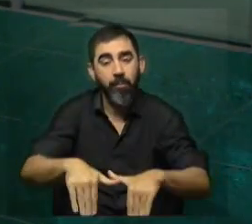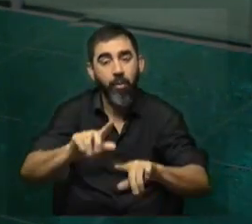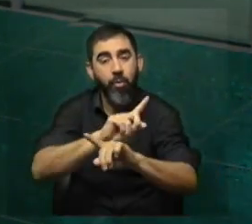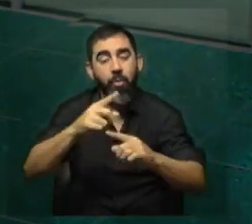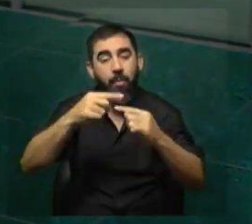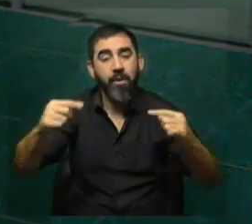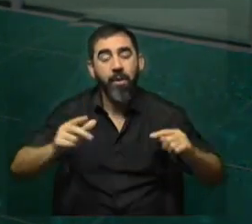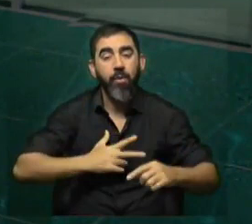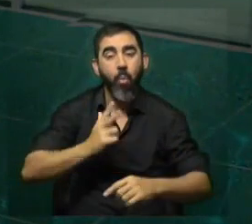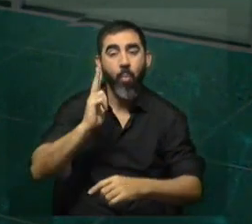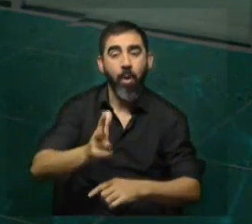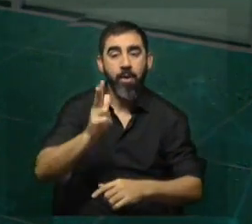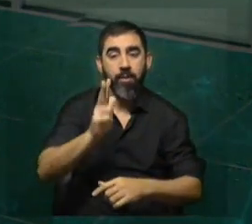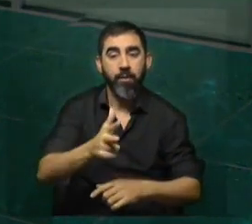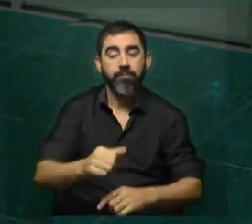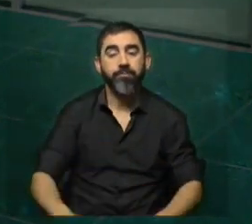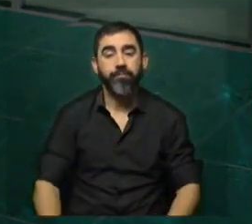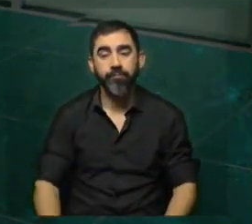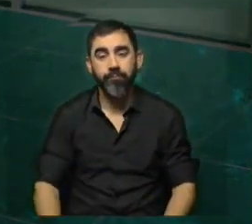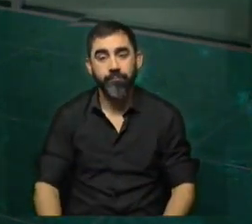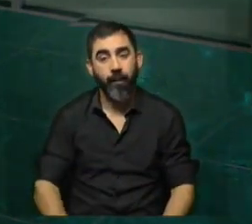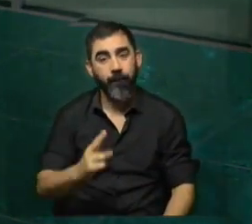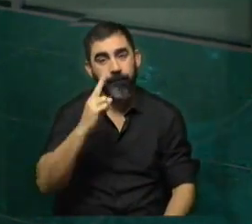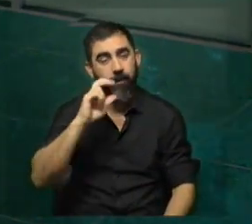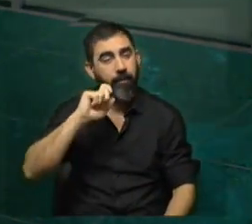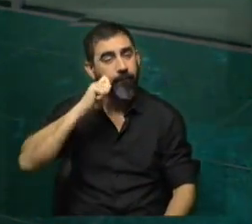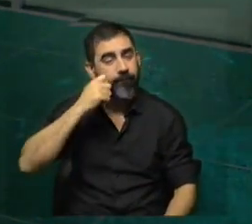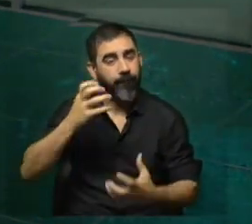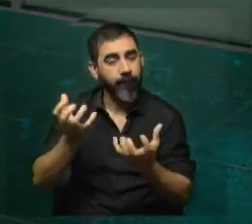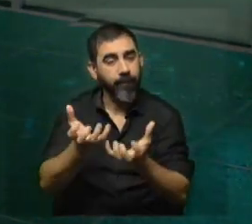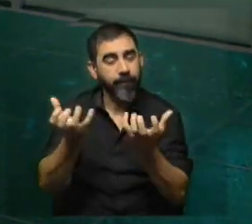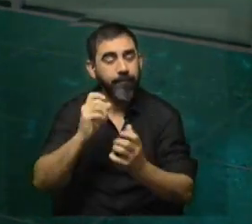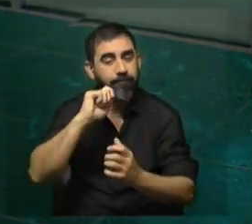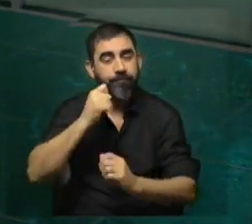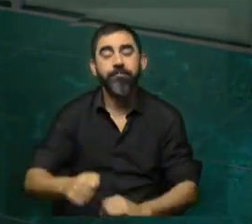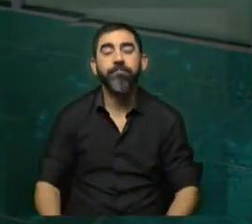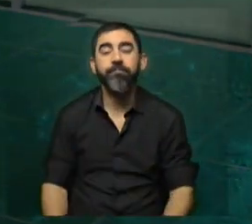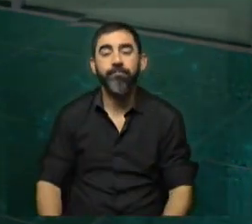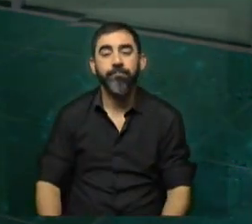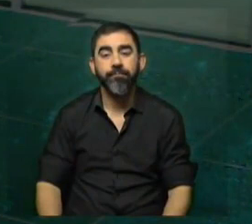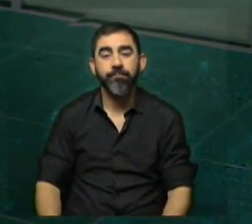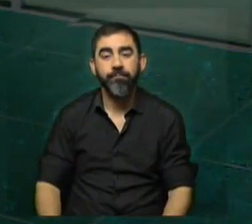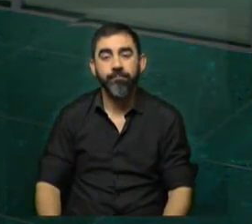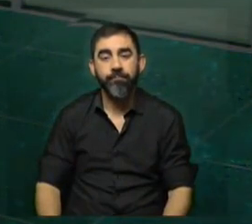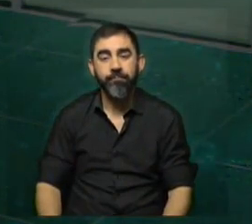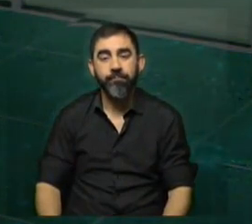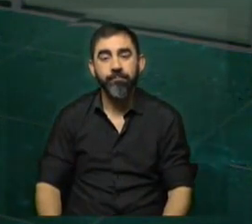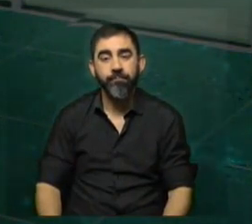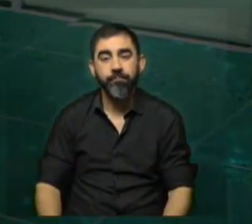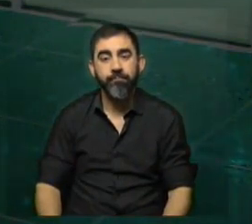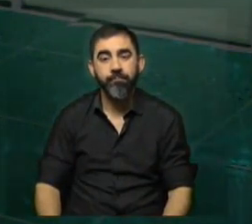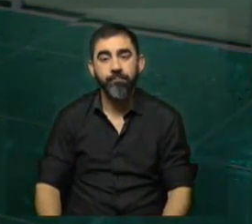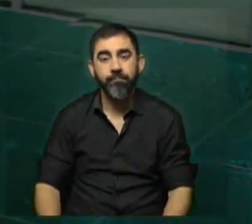Humanidad. Qué lindo, un Marsellez caldito a esta hora. Mamita, querida. Bueno, ya quiero, nos dice nuestro productor Federico